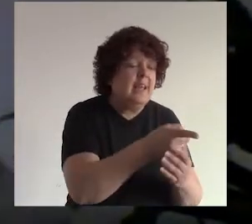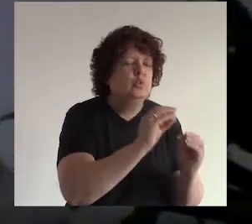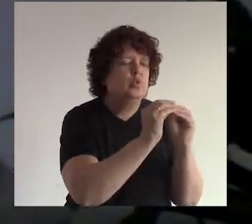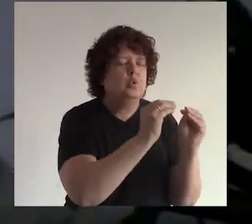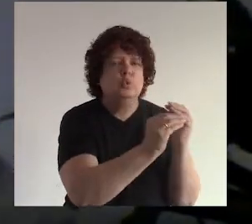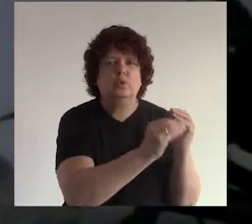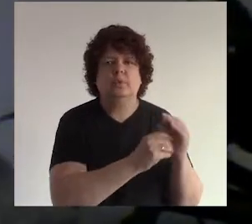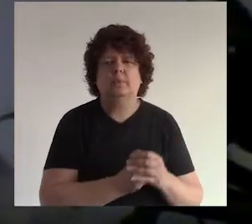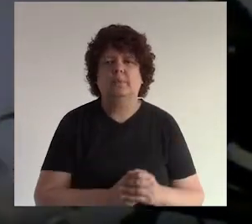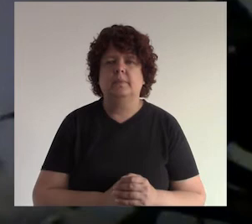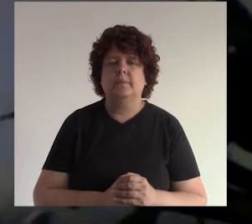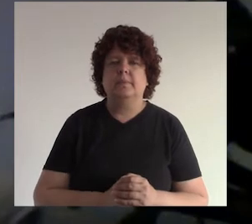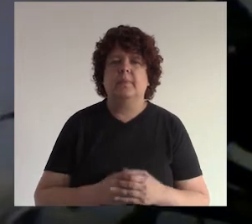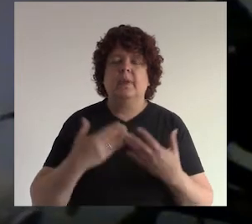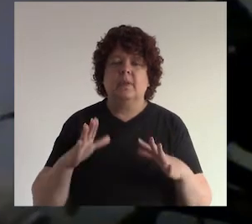¿sí?